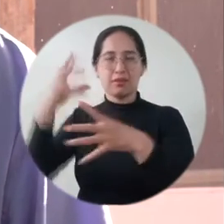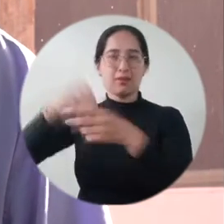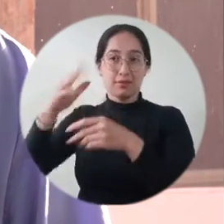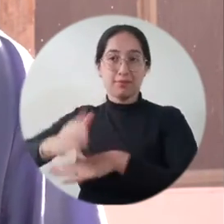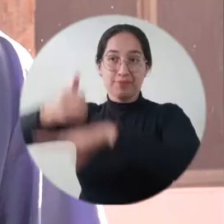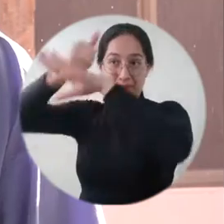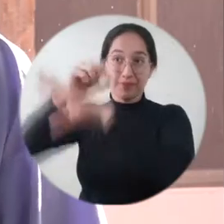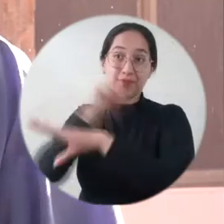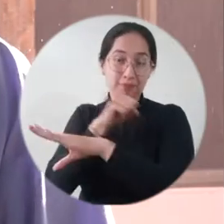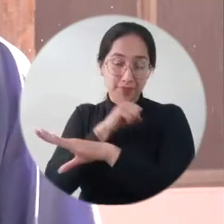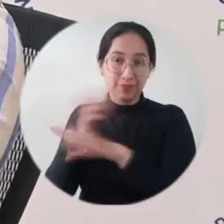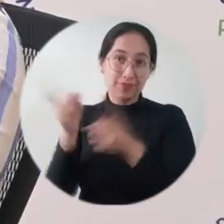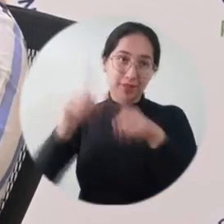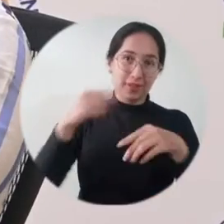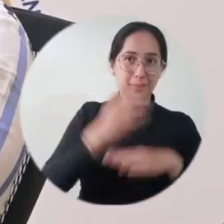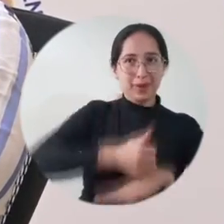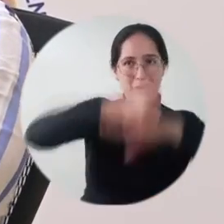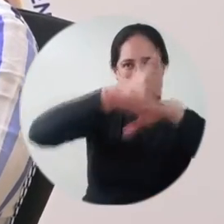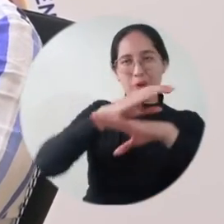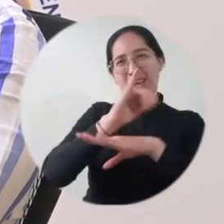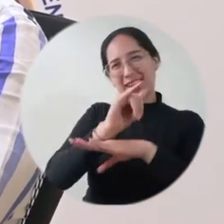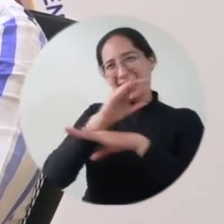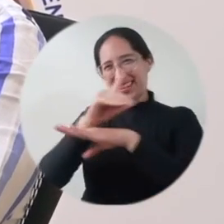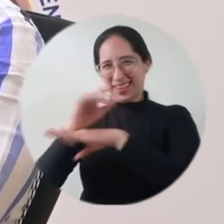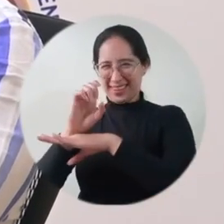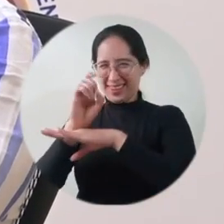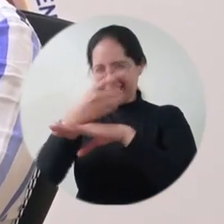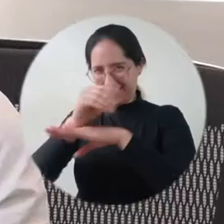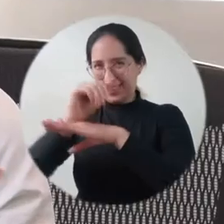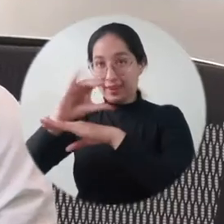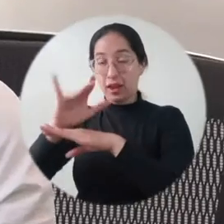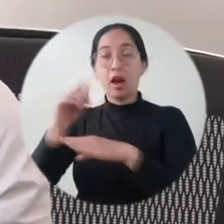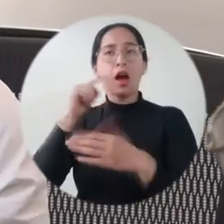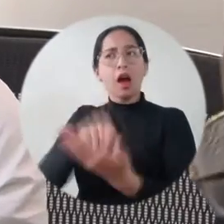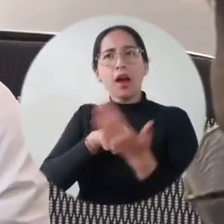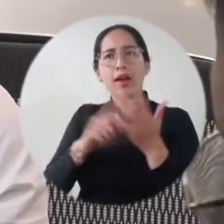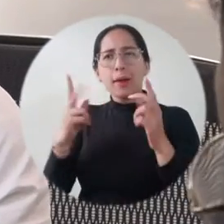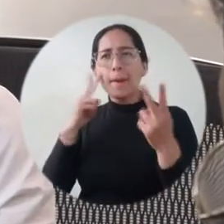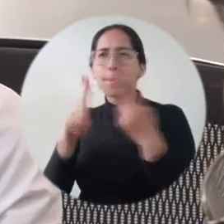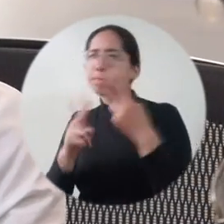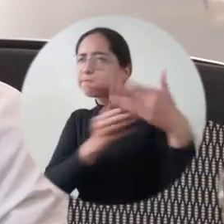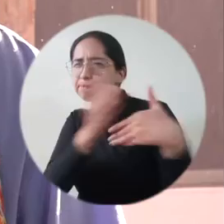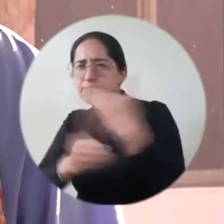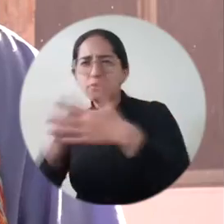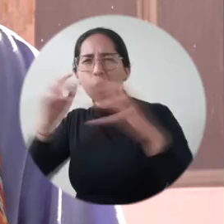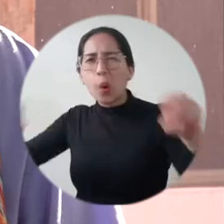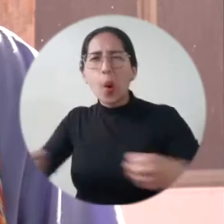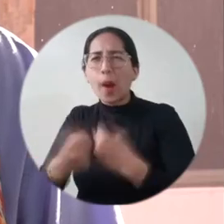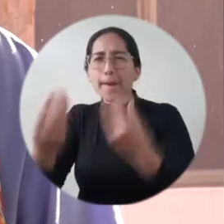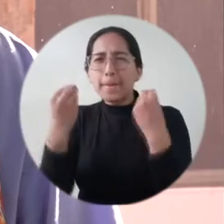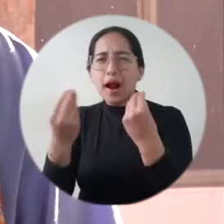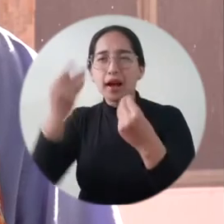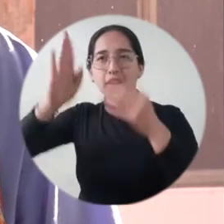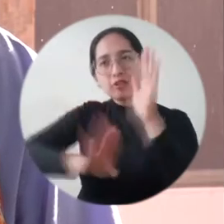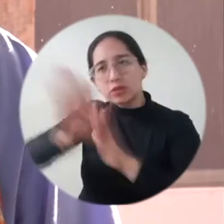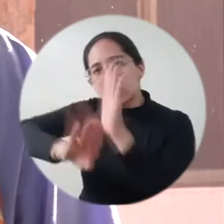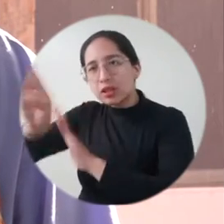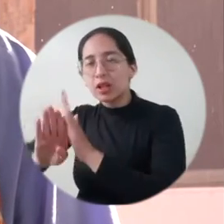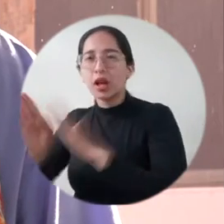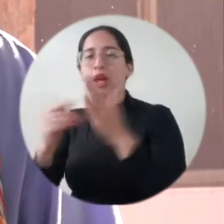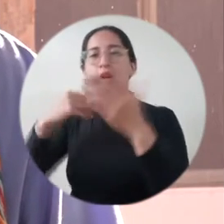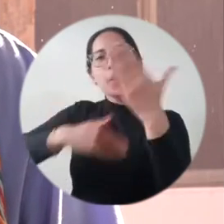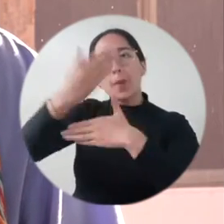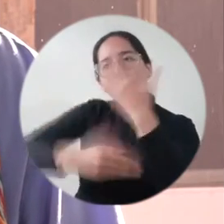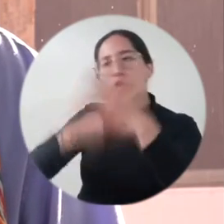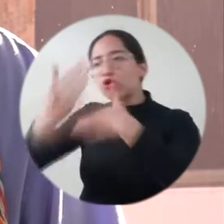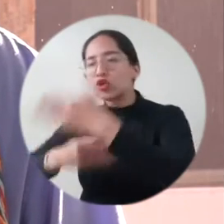suscrito entre el rector de la Universidad de Magdalena y la directora general del IGAT. Muchos acuerdos que van ligados a esta cooperación para mejorar los